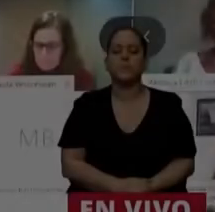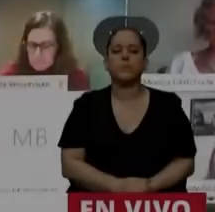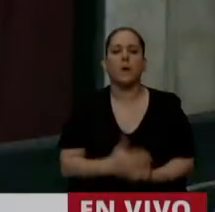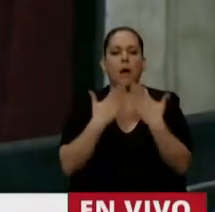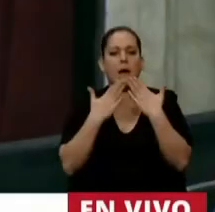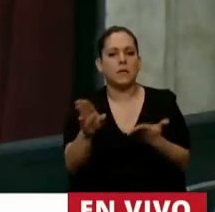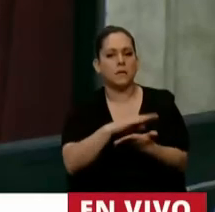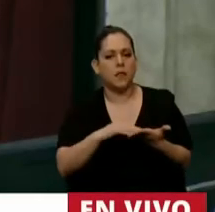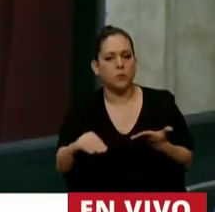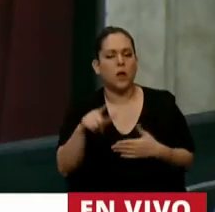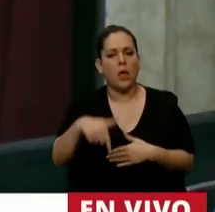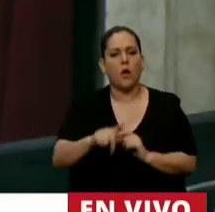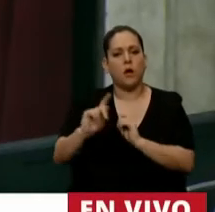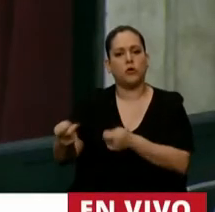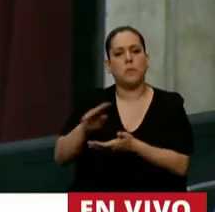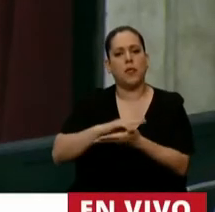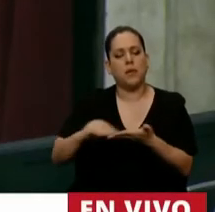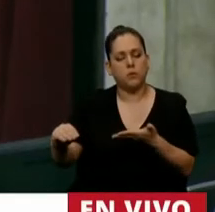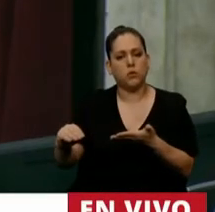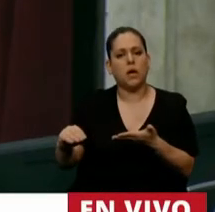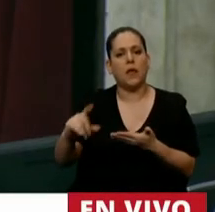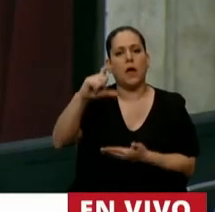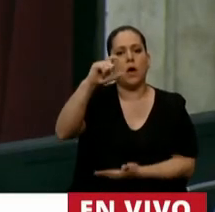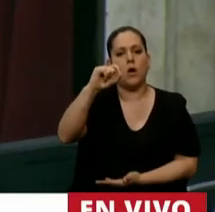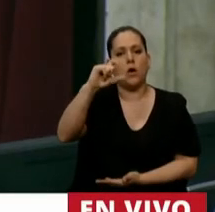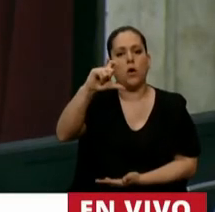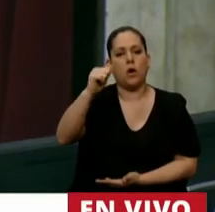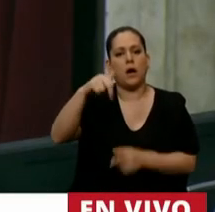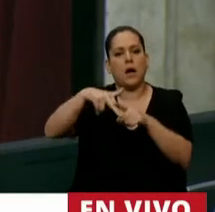Tiene la palabra la diputada Ocaña.